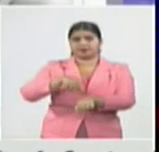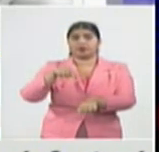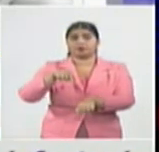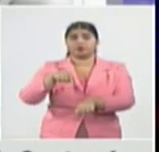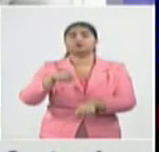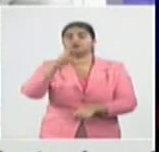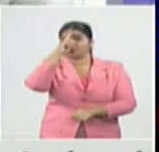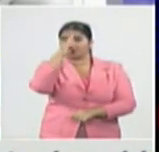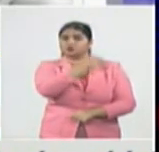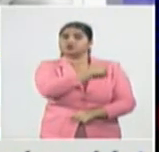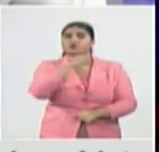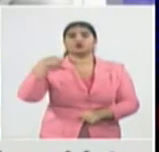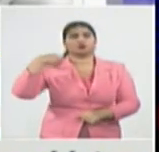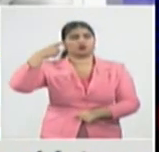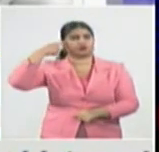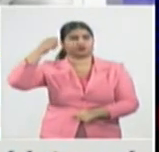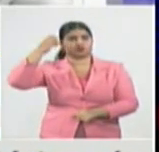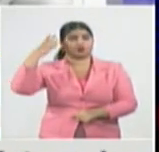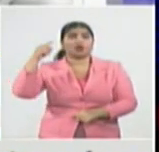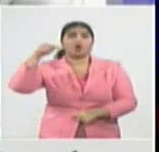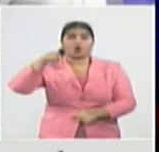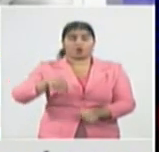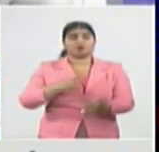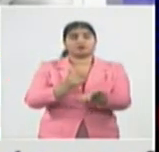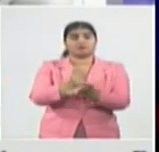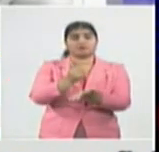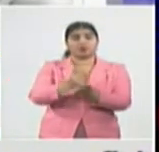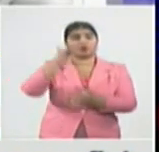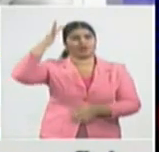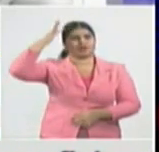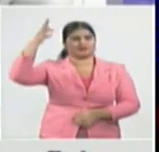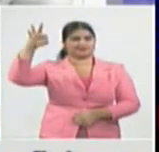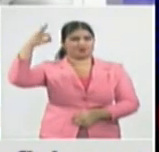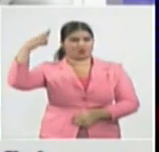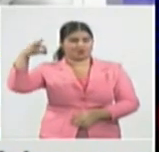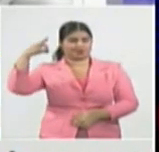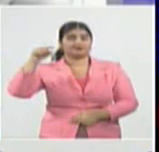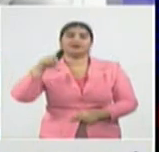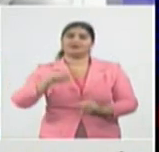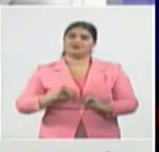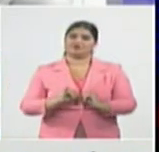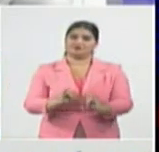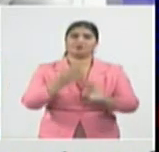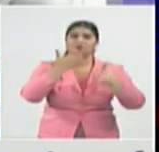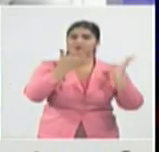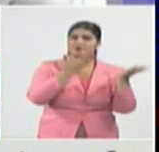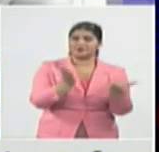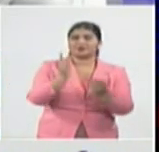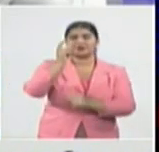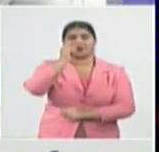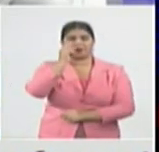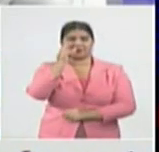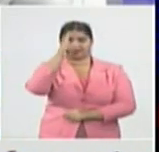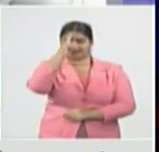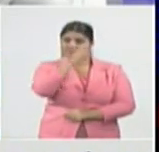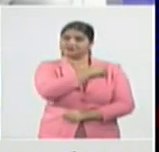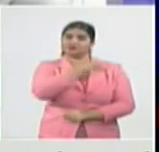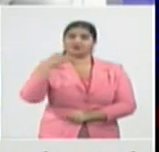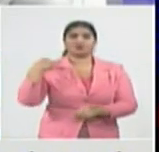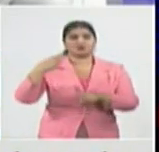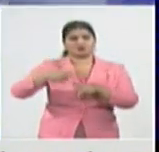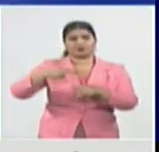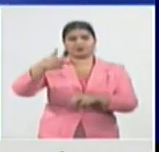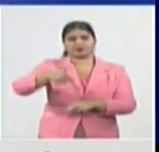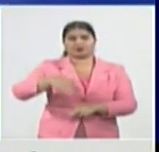psicología lo anunciábamos y ya doy la bienvenida para hablar sobre el apoyo social al doctor José Antonio Rodríguez